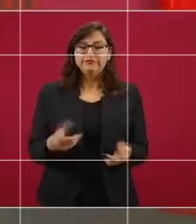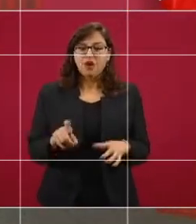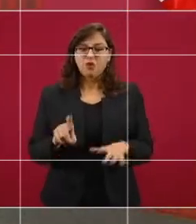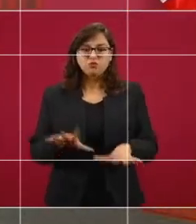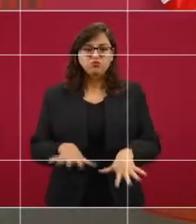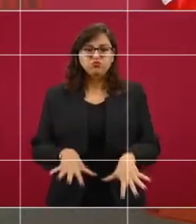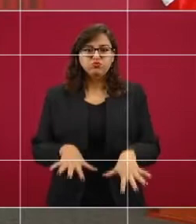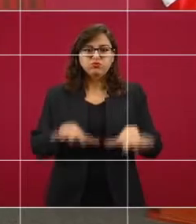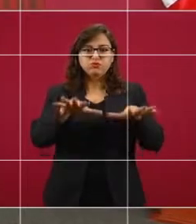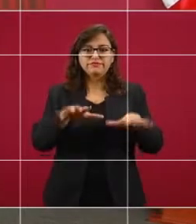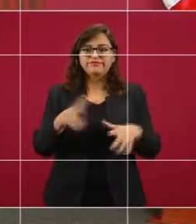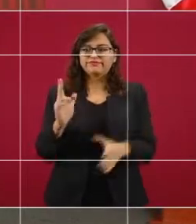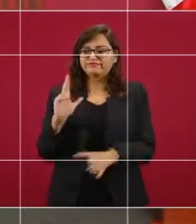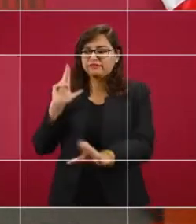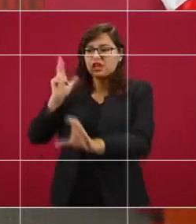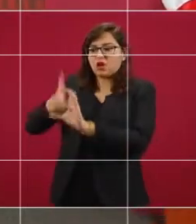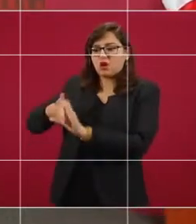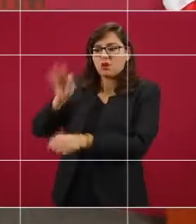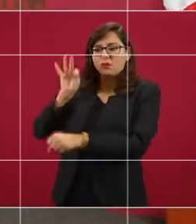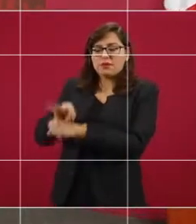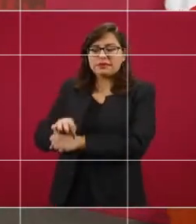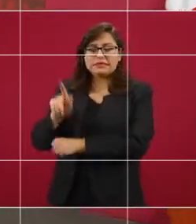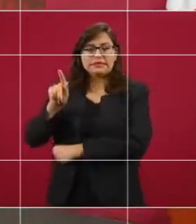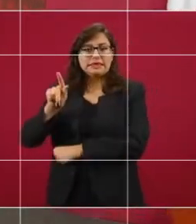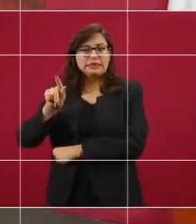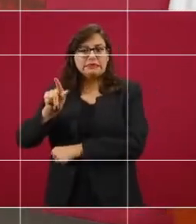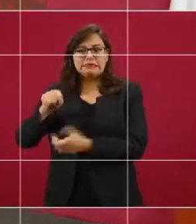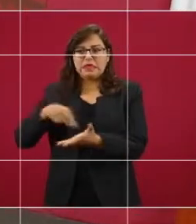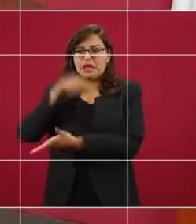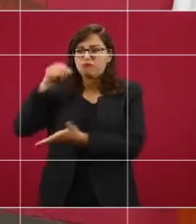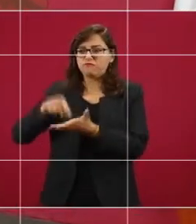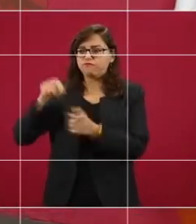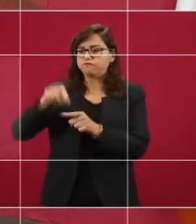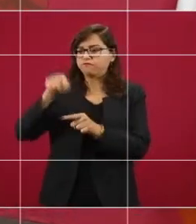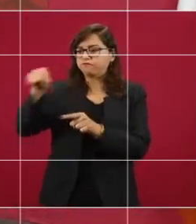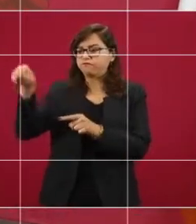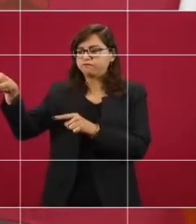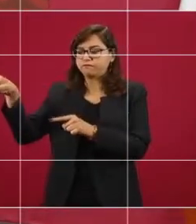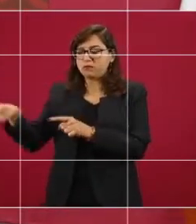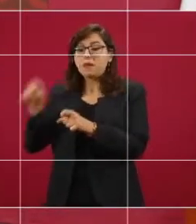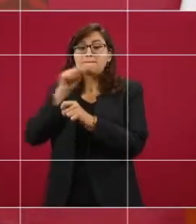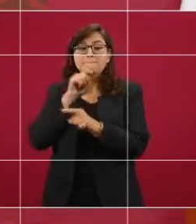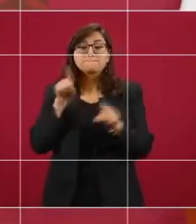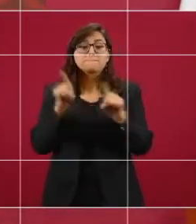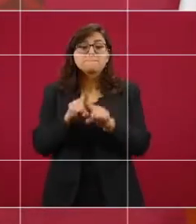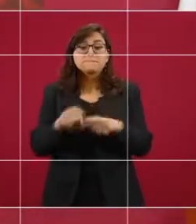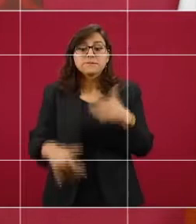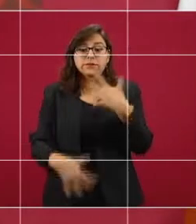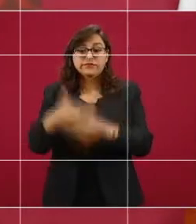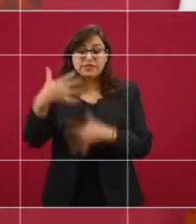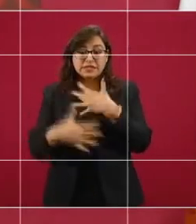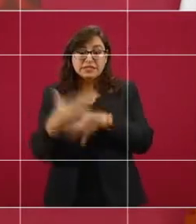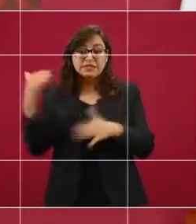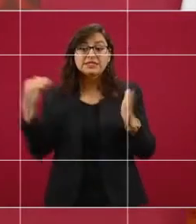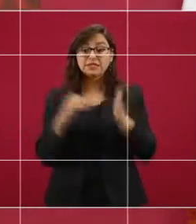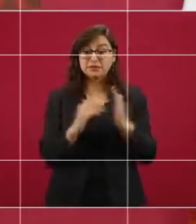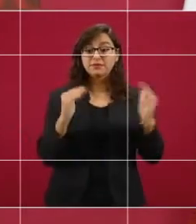hay como 15 mil viviendas.